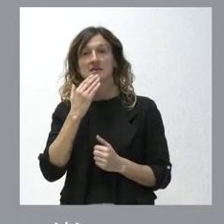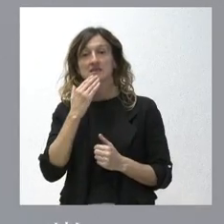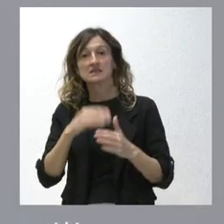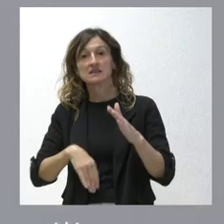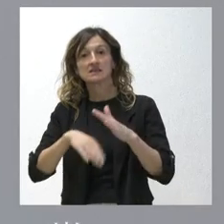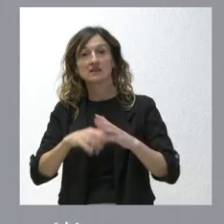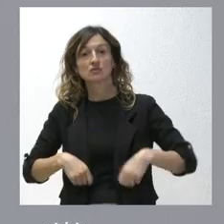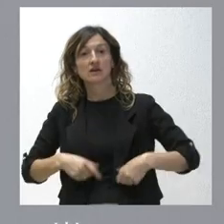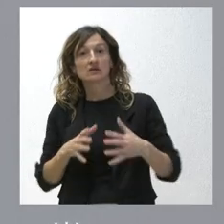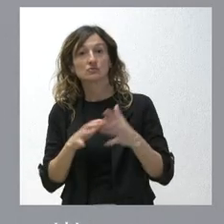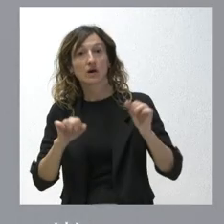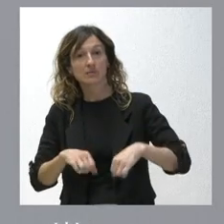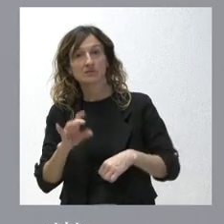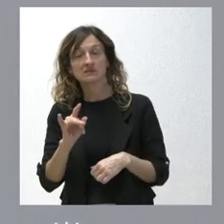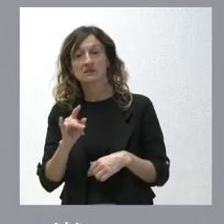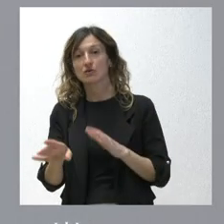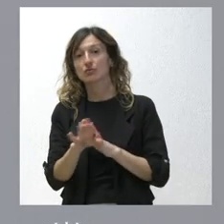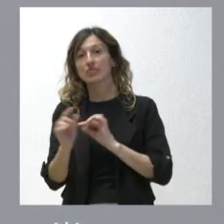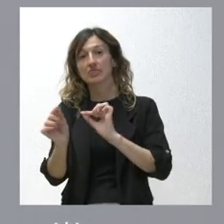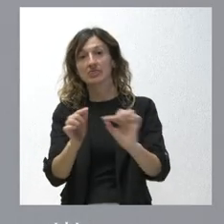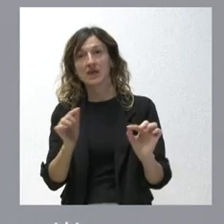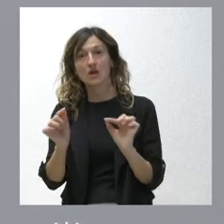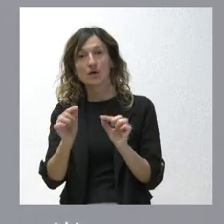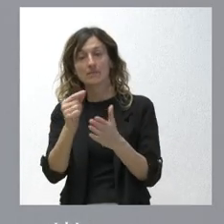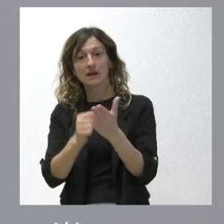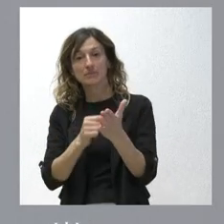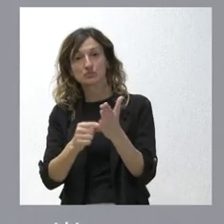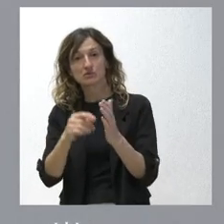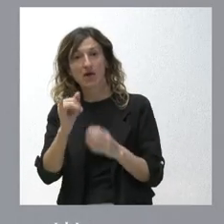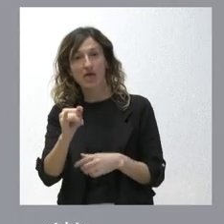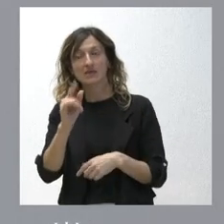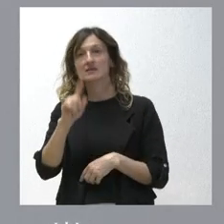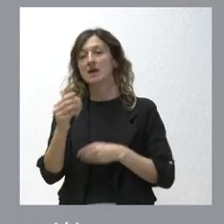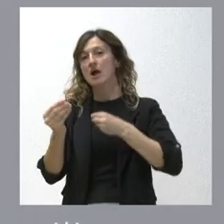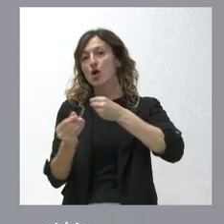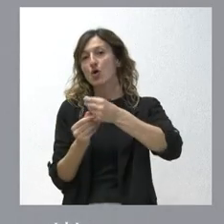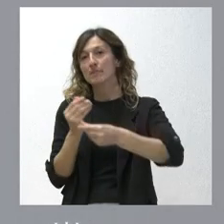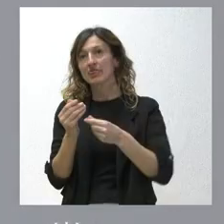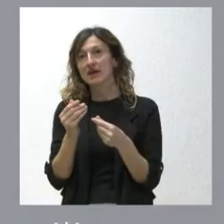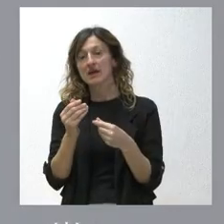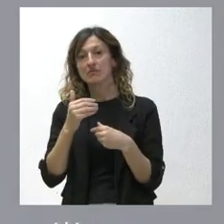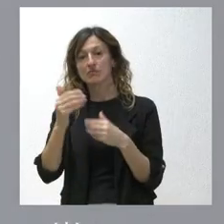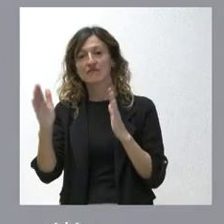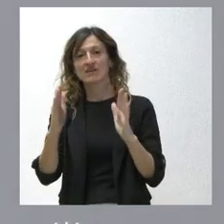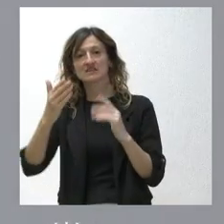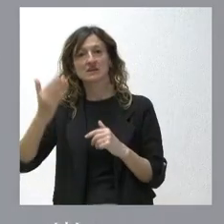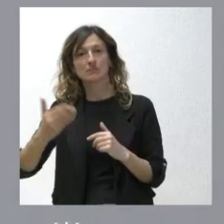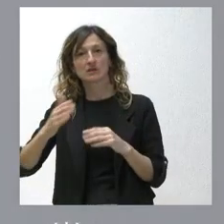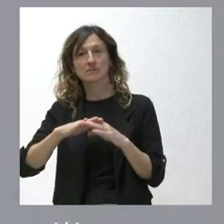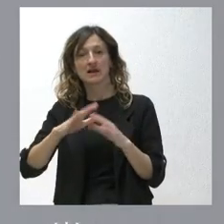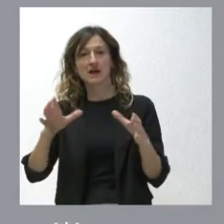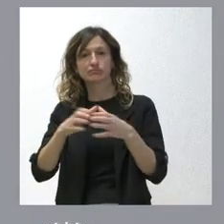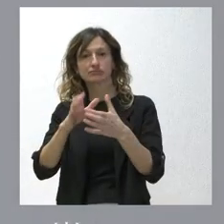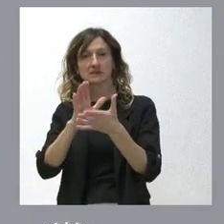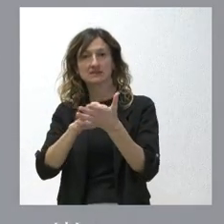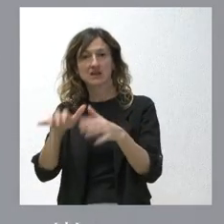de gasto ¿qué haremos? pues dialogar dialogar para tener un presupuesto y para convencer de que esa siguiente fase es muy importante para nuestra comunidad